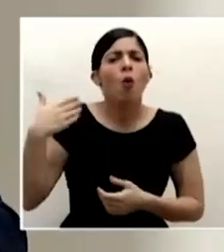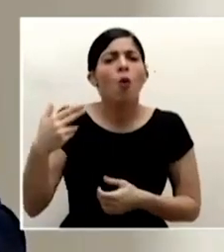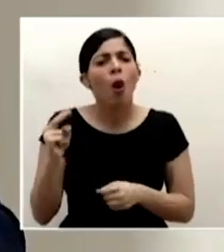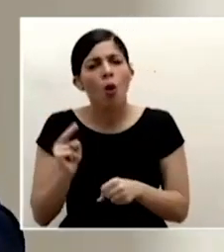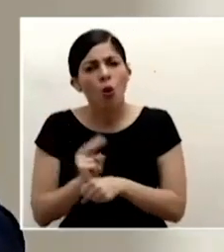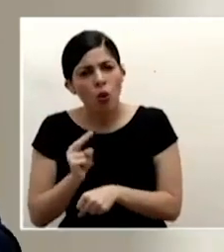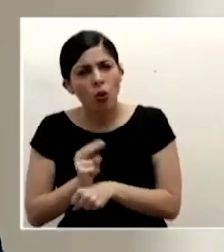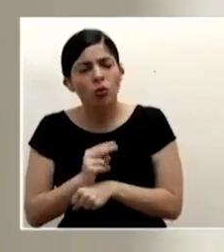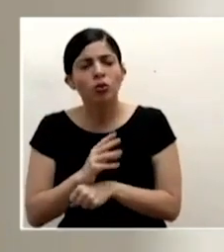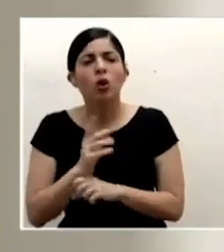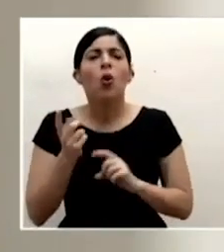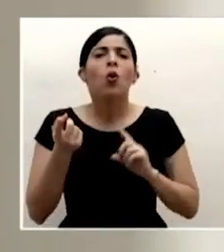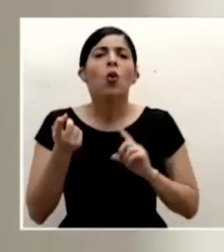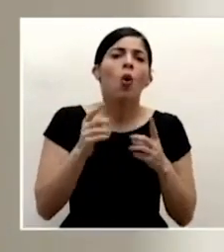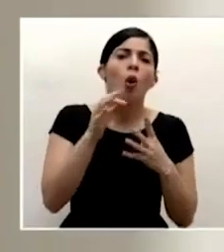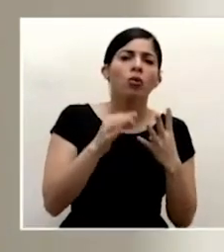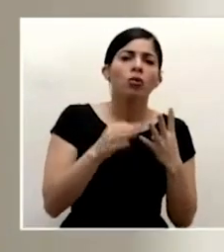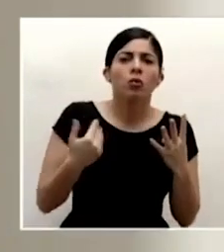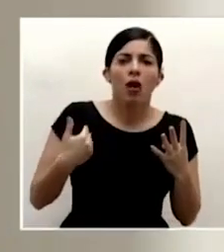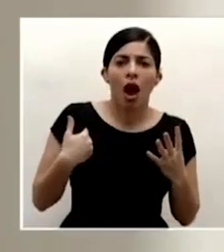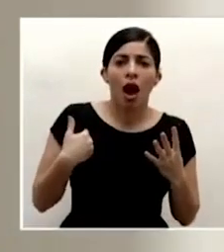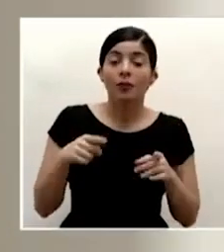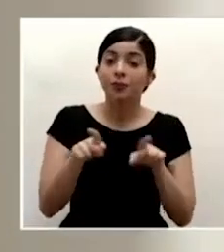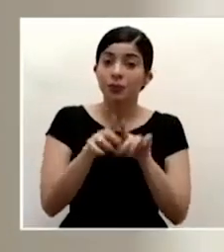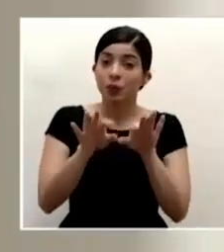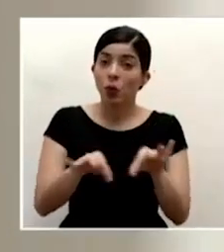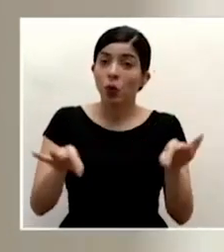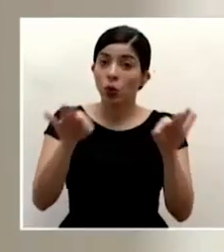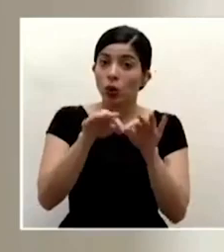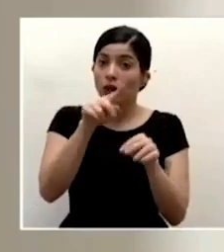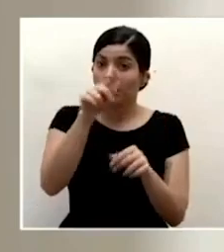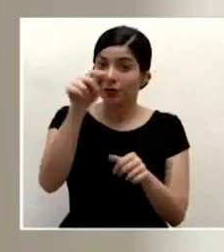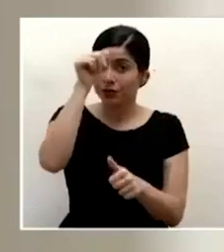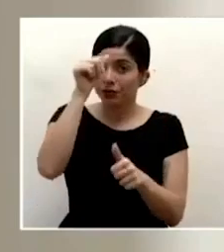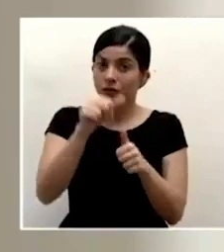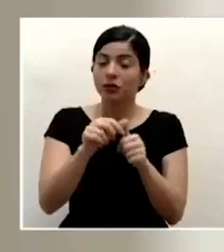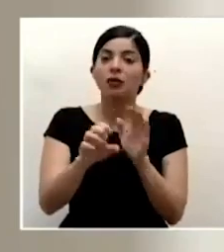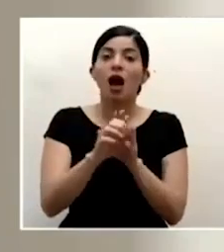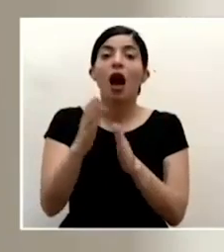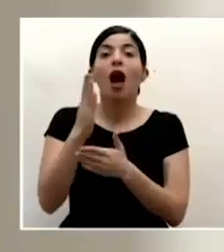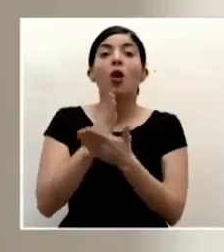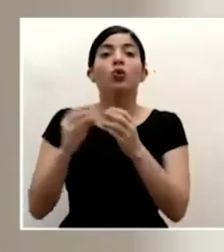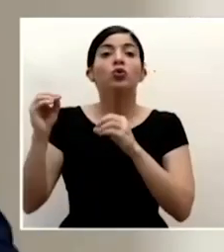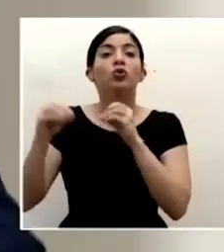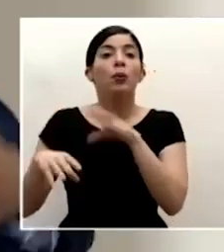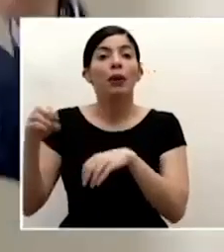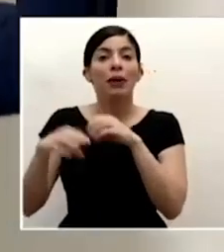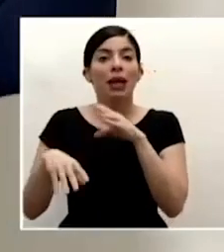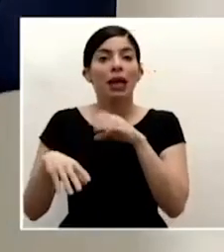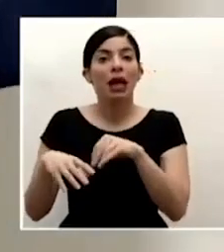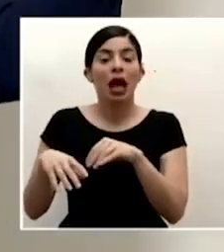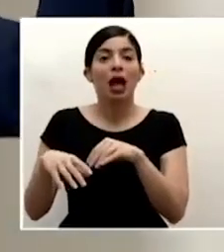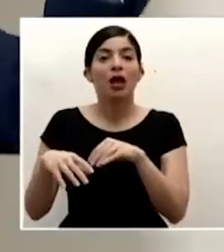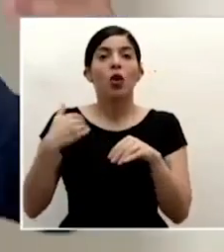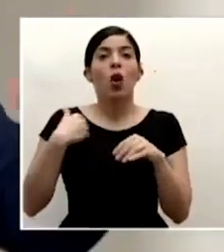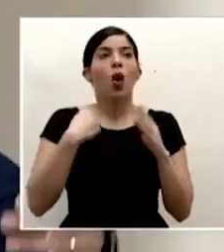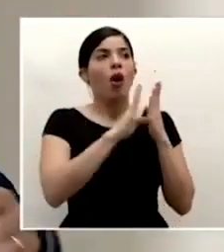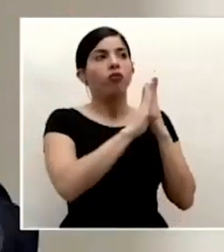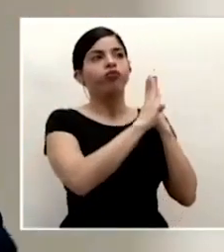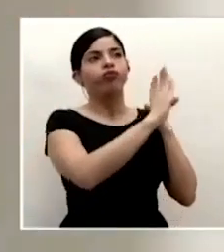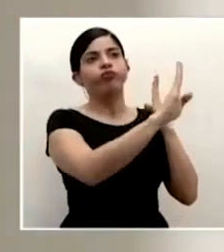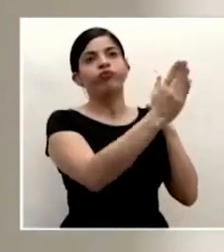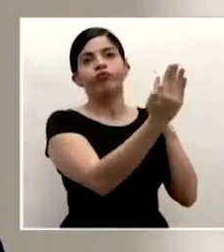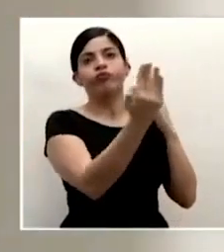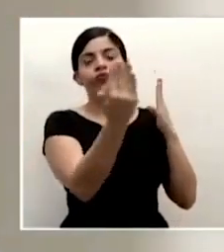posibilidades también es importante recordar que por ejemplo hay supermercados que han colocado barreras físicas que son